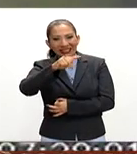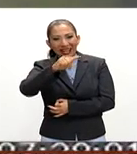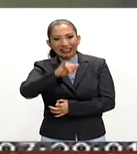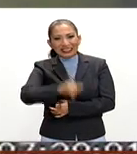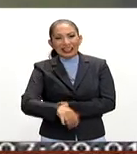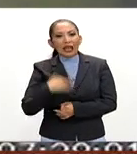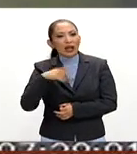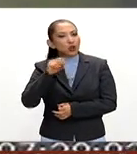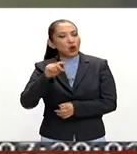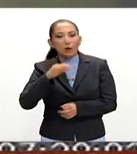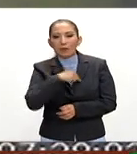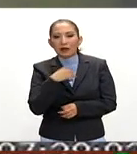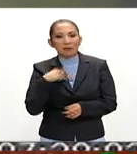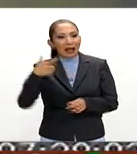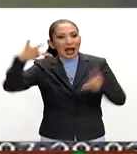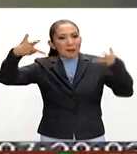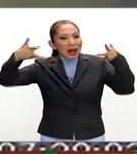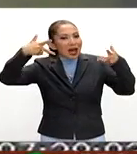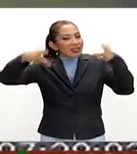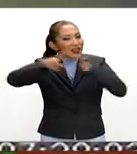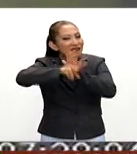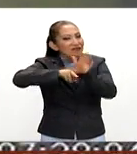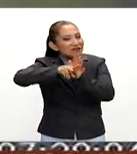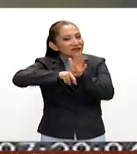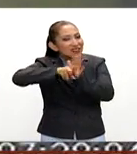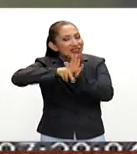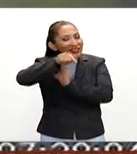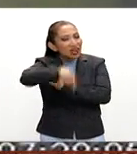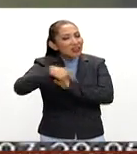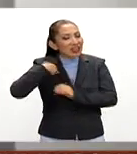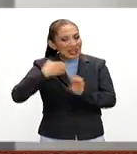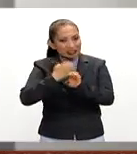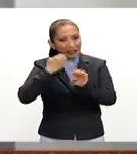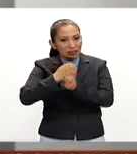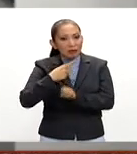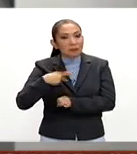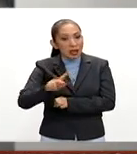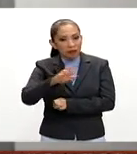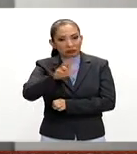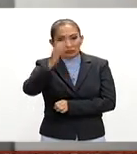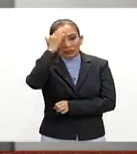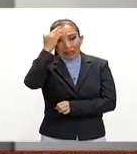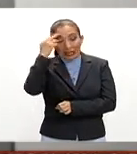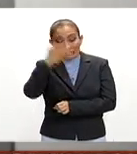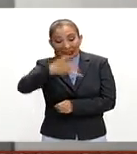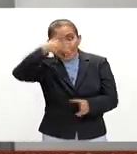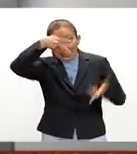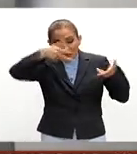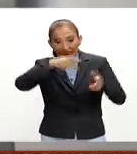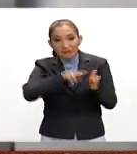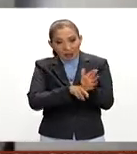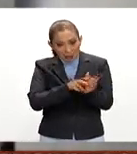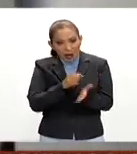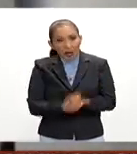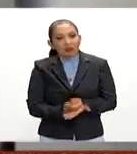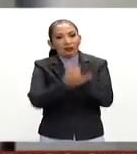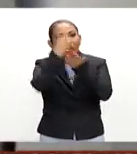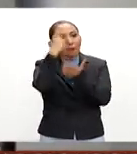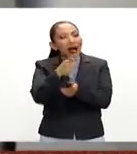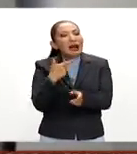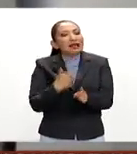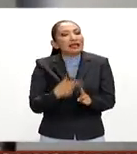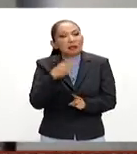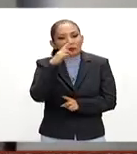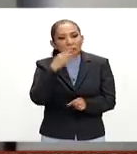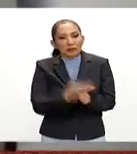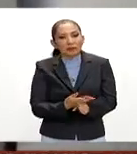Bermúdez no pertenecen a las cámaras de videovigilancia de la entidad. Sin embargo, reconoció que las grabaciones podrían colaborar para dar con los